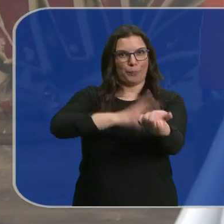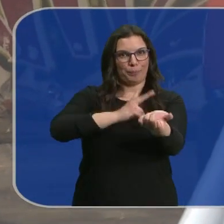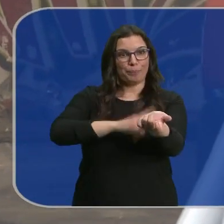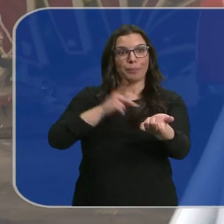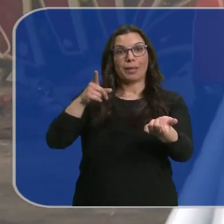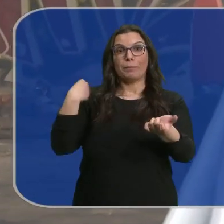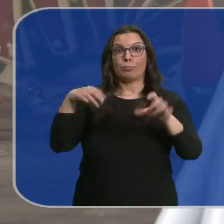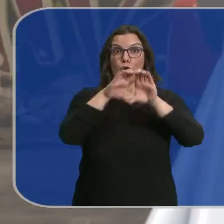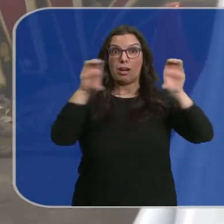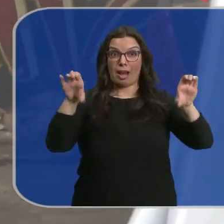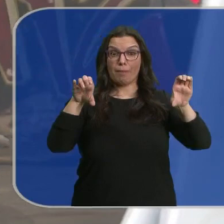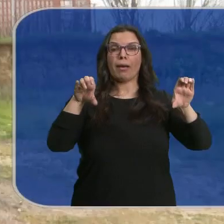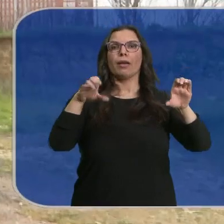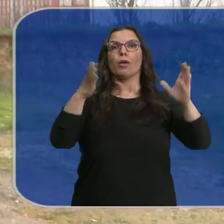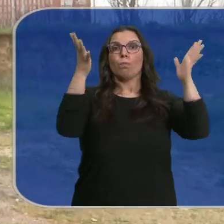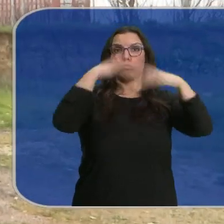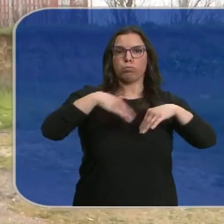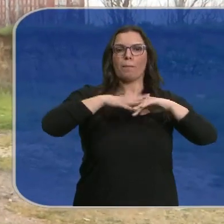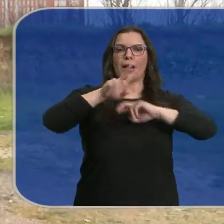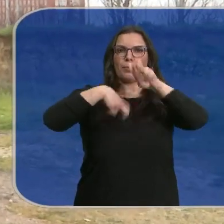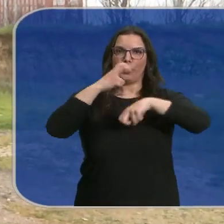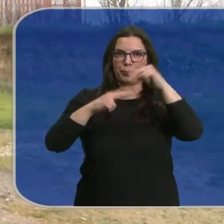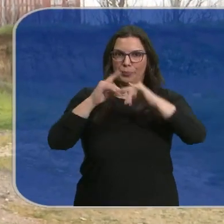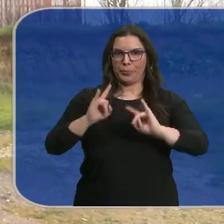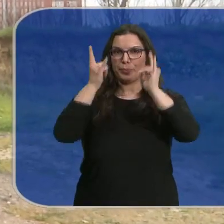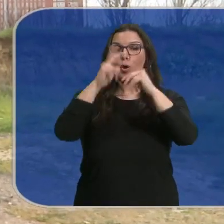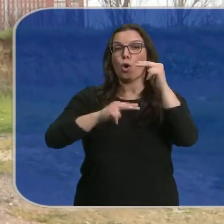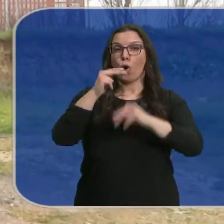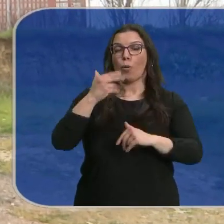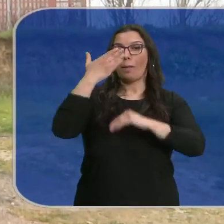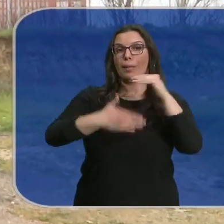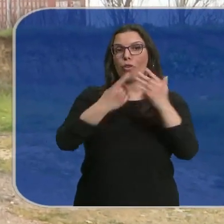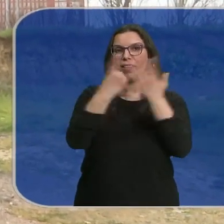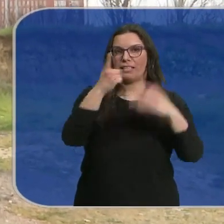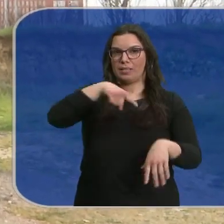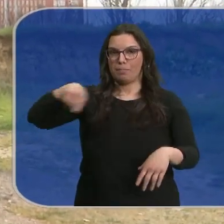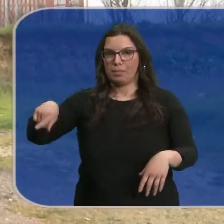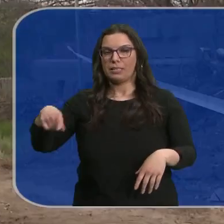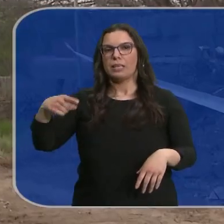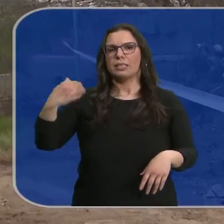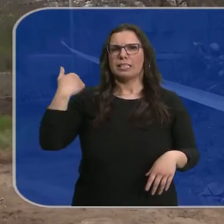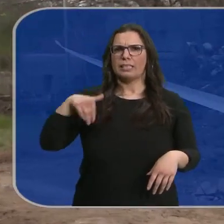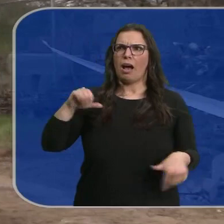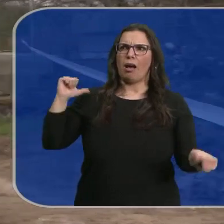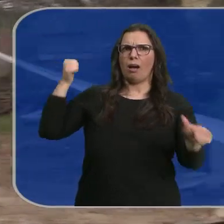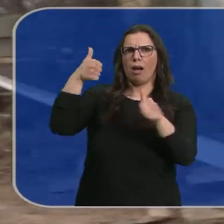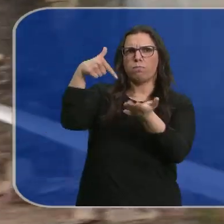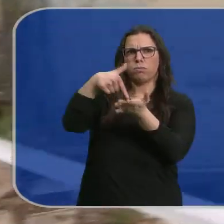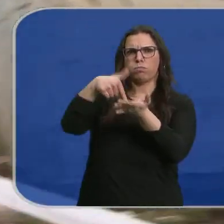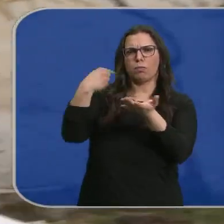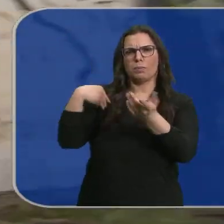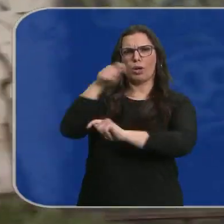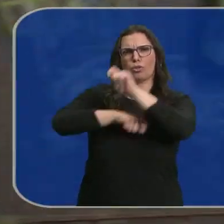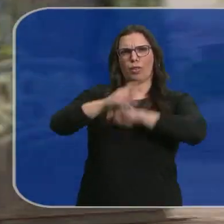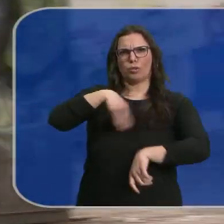se ubicará el búnker que acogerá este servicio. La obra tiene un plazo de ejecución de 16 meses y llevan años demandándola desde la